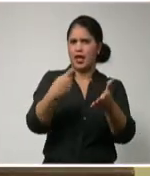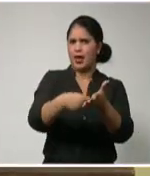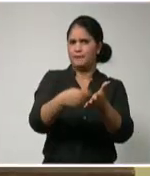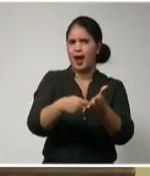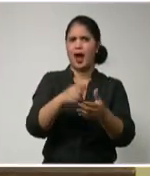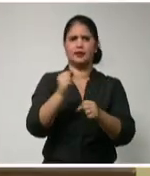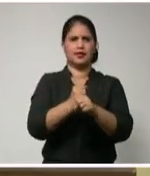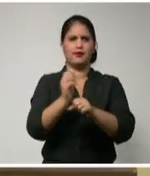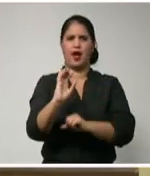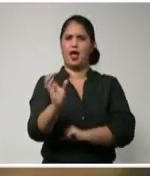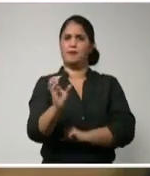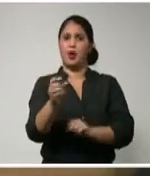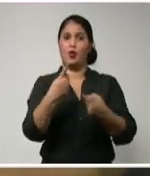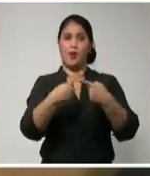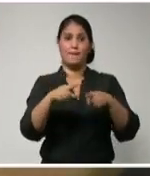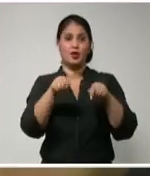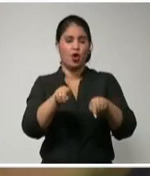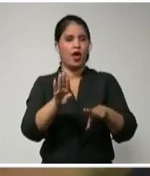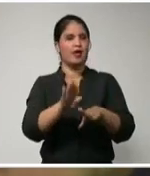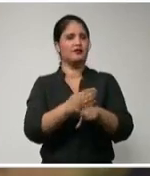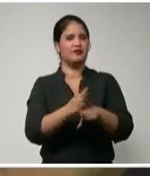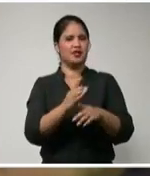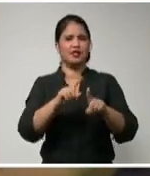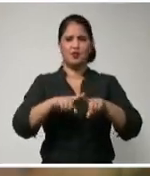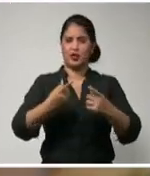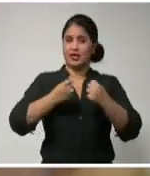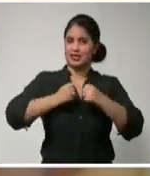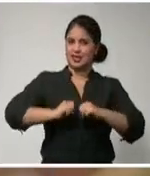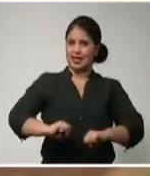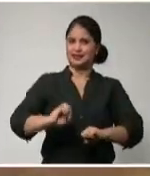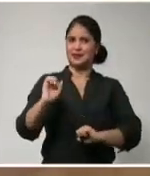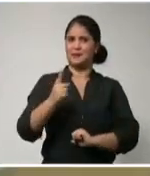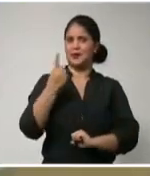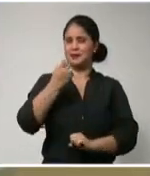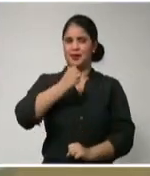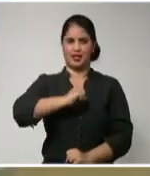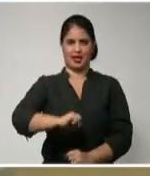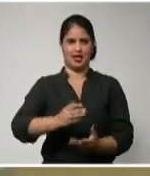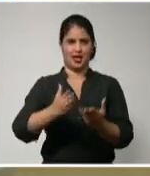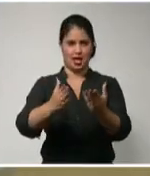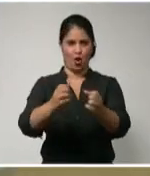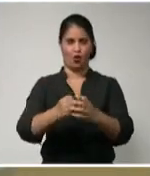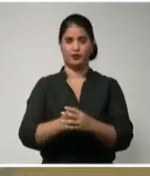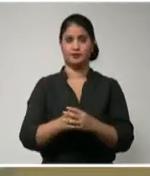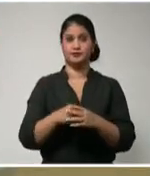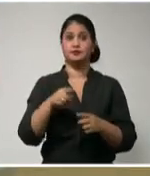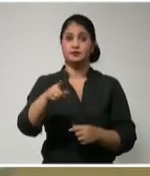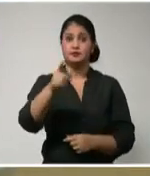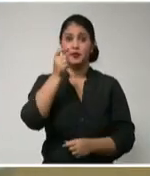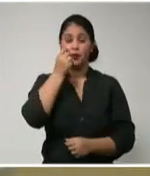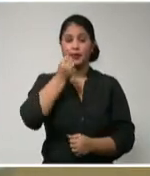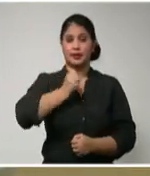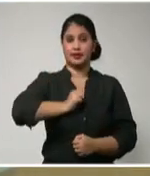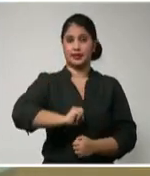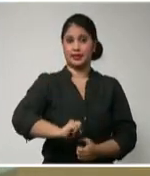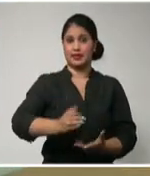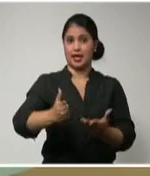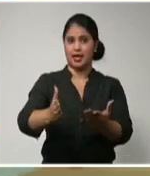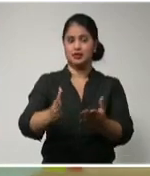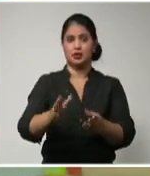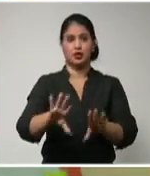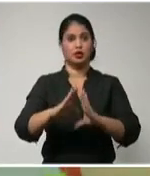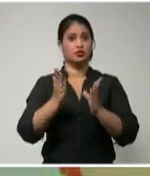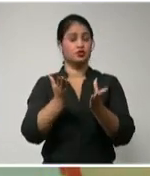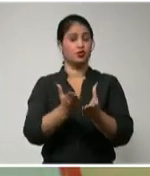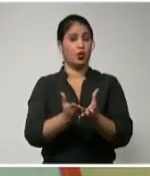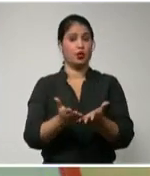vez un desafío. Nacía Daniel, su primer hijo. Cuando él nació, todo era incertidumbre de cómo iba